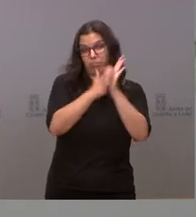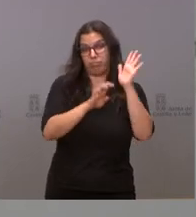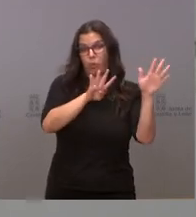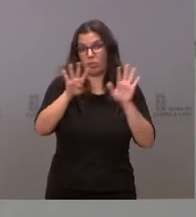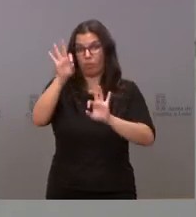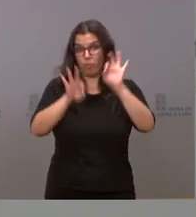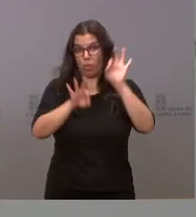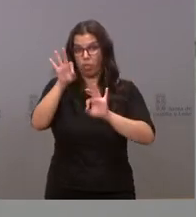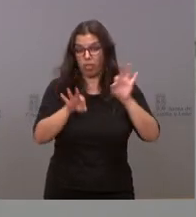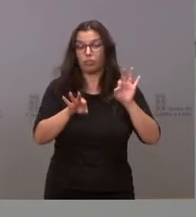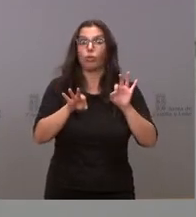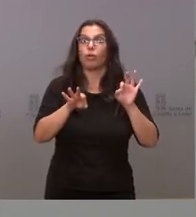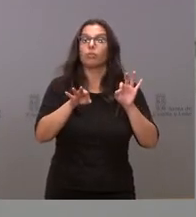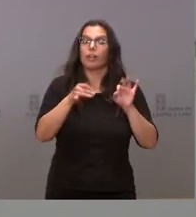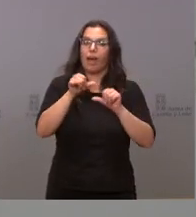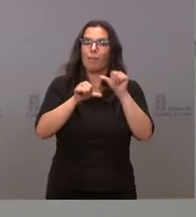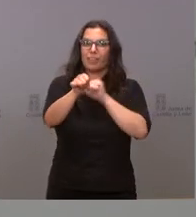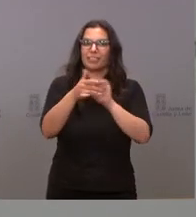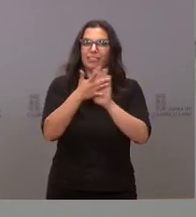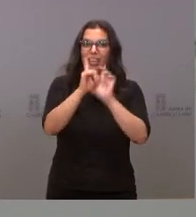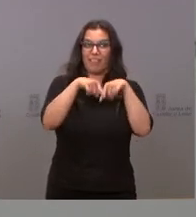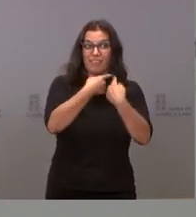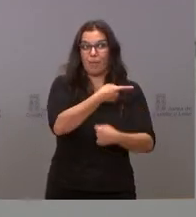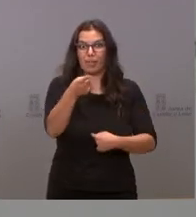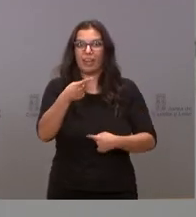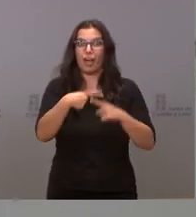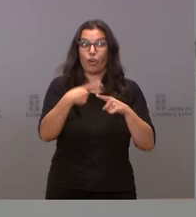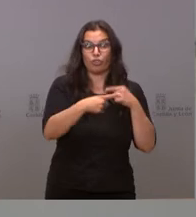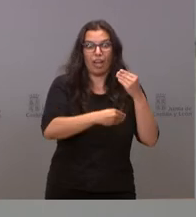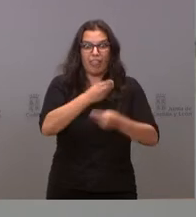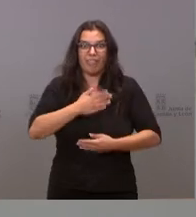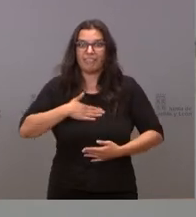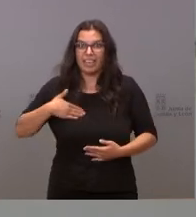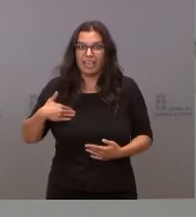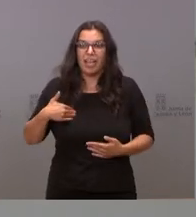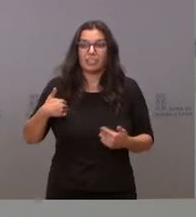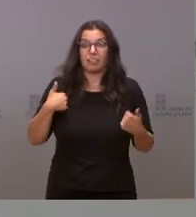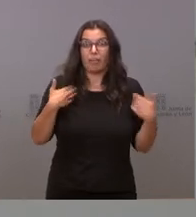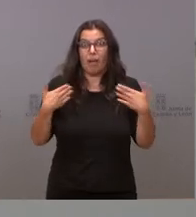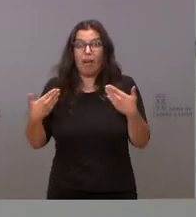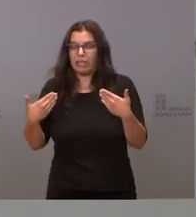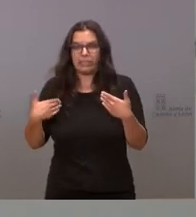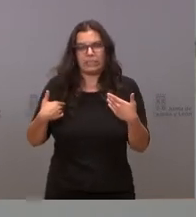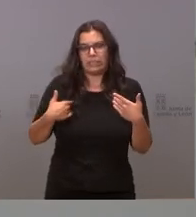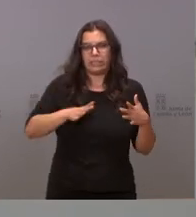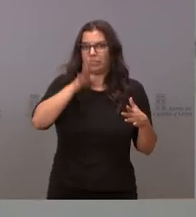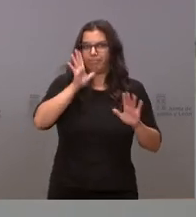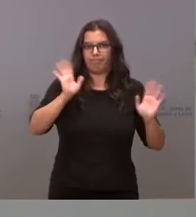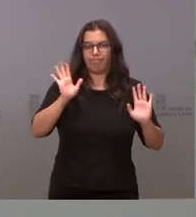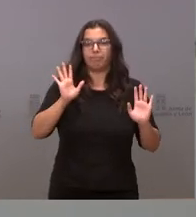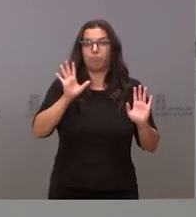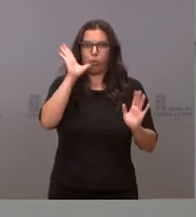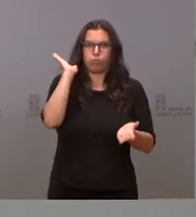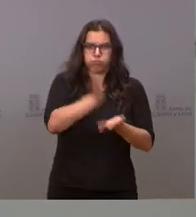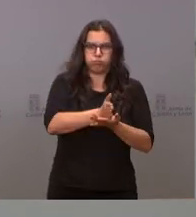incentivado operaciones que las familias querían hacer y que estaban penalizadas. Está claro que